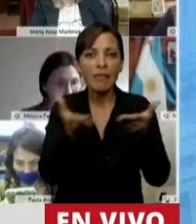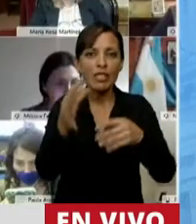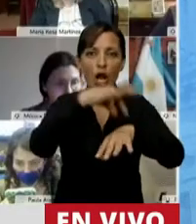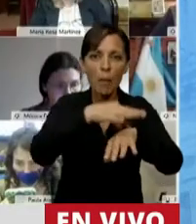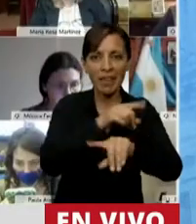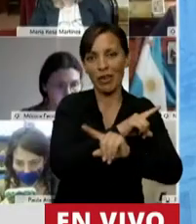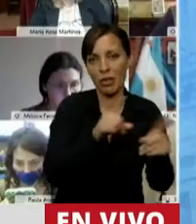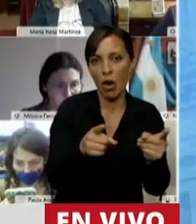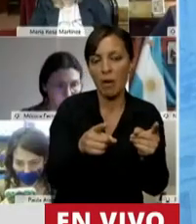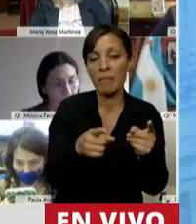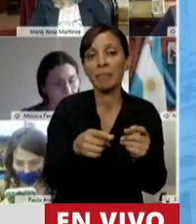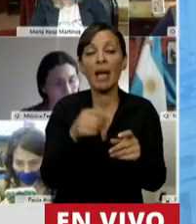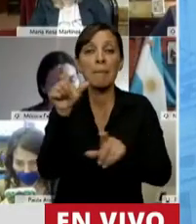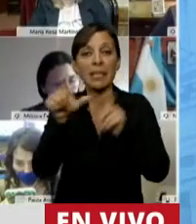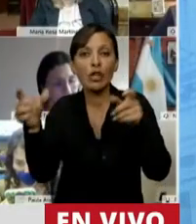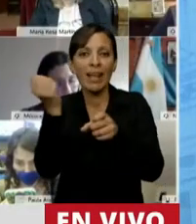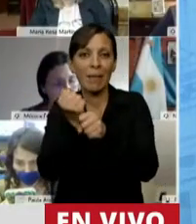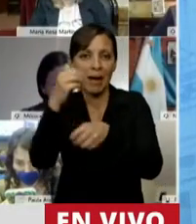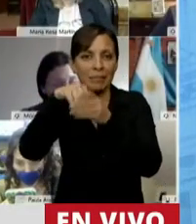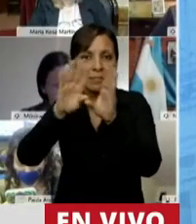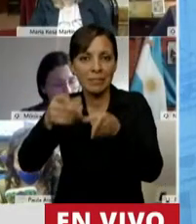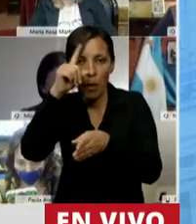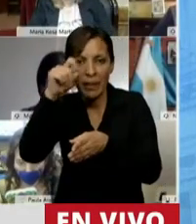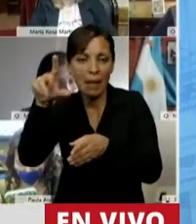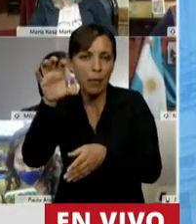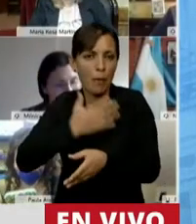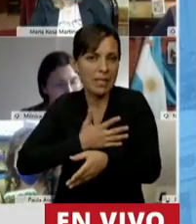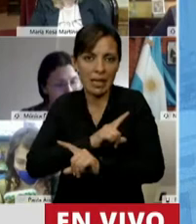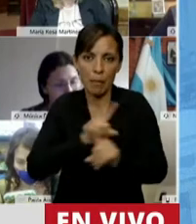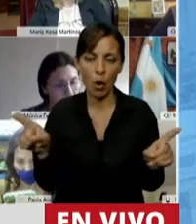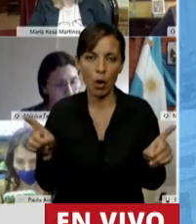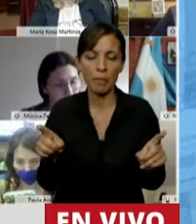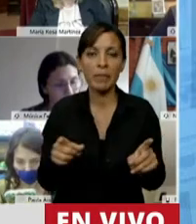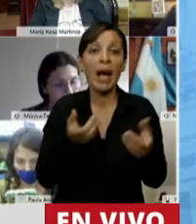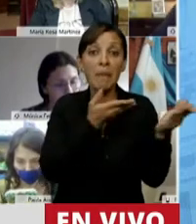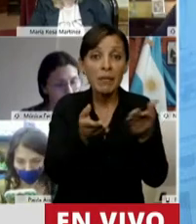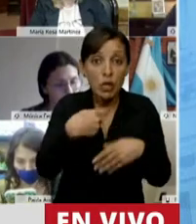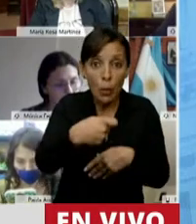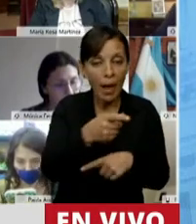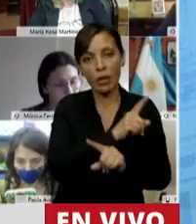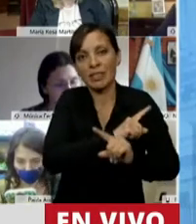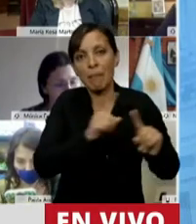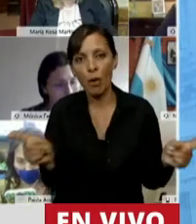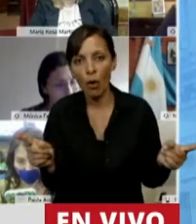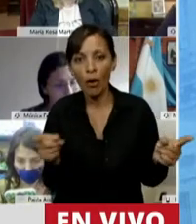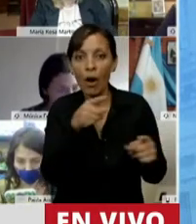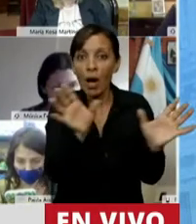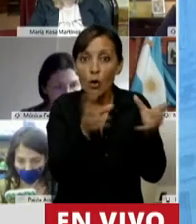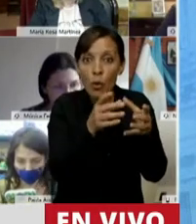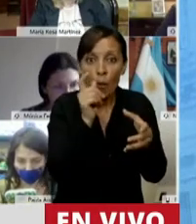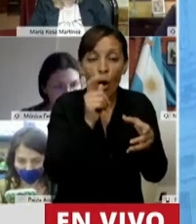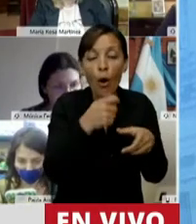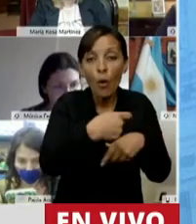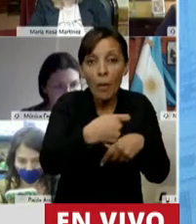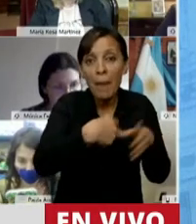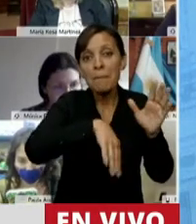personal de salud de mi provincia, por ejemplo. Mucho menos va a beneficiar a los jubilados, que son el mayor grupo de riesgo